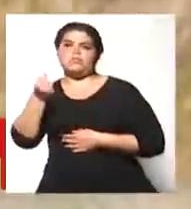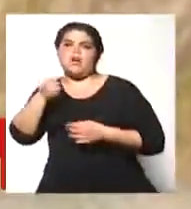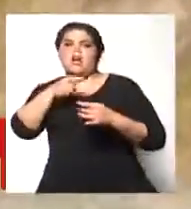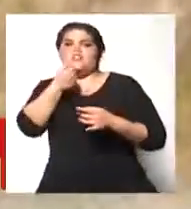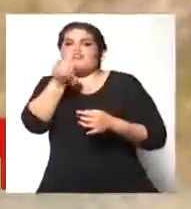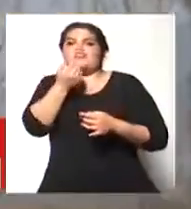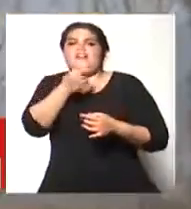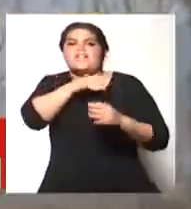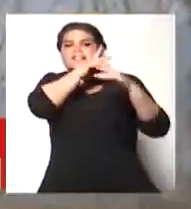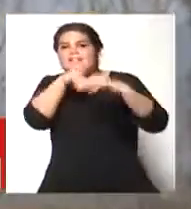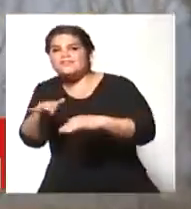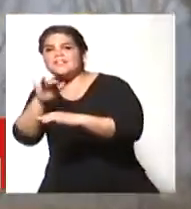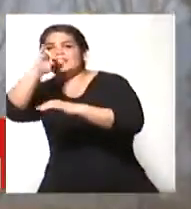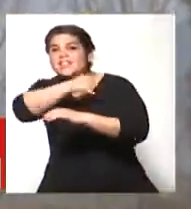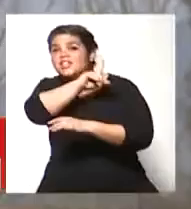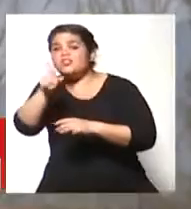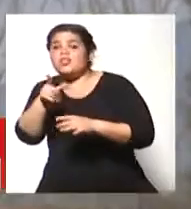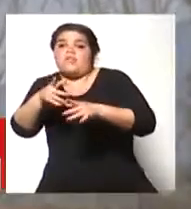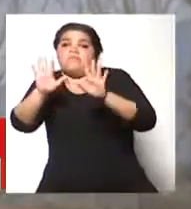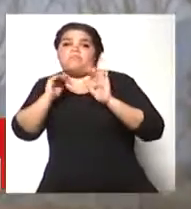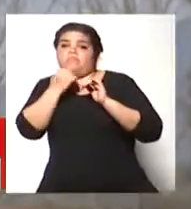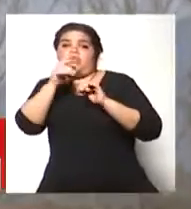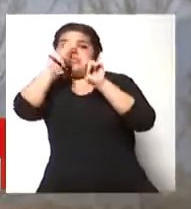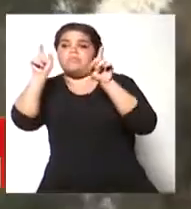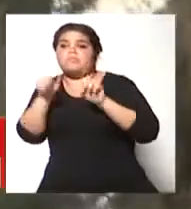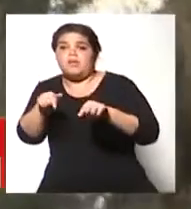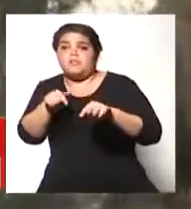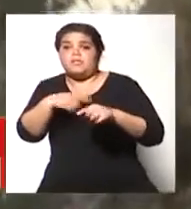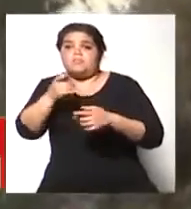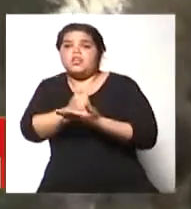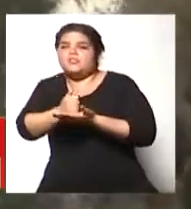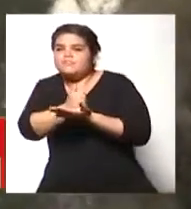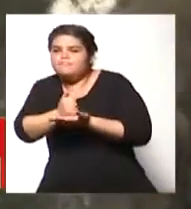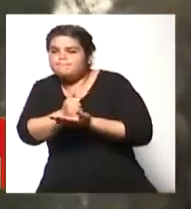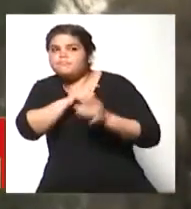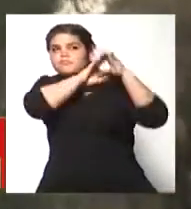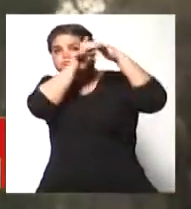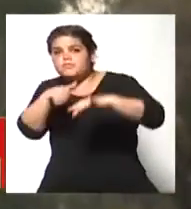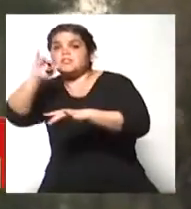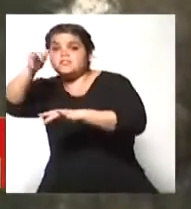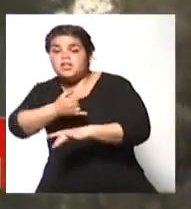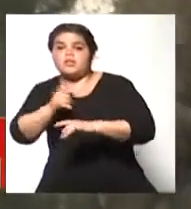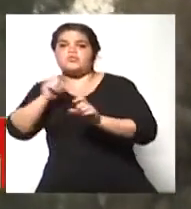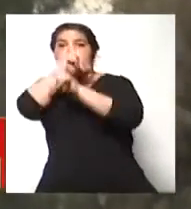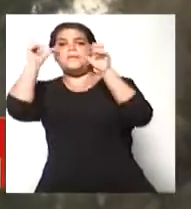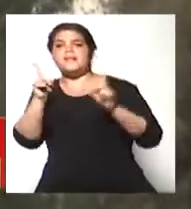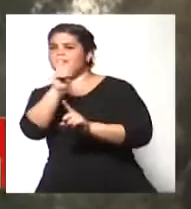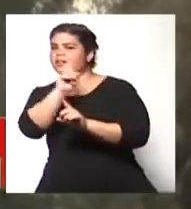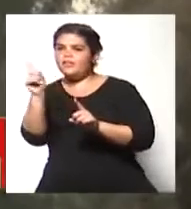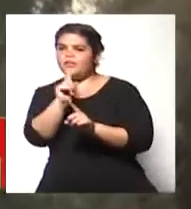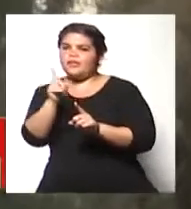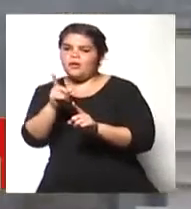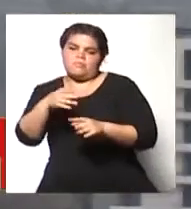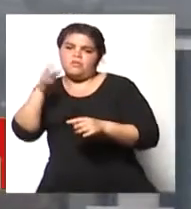Sin embargo, se dieron las condiciones y el viento bajó. Es algo que, digamos que sorprendió, pero sí, bueno, se da